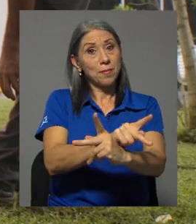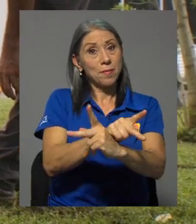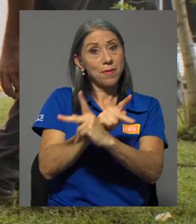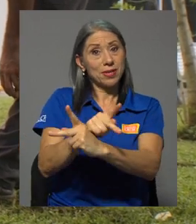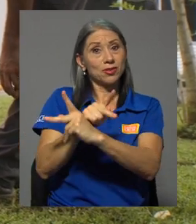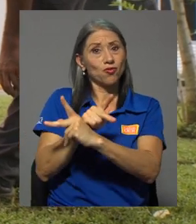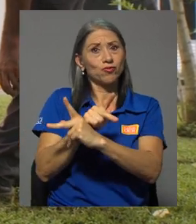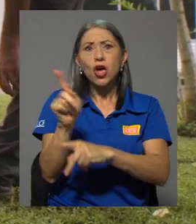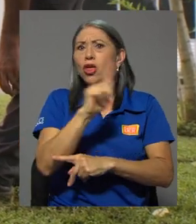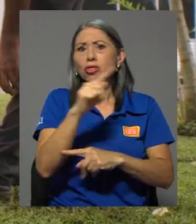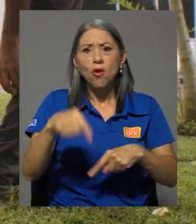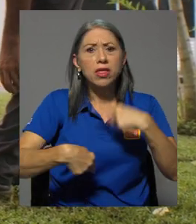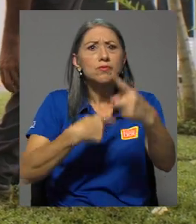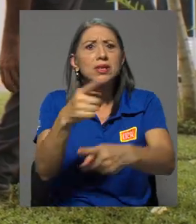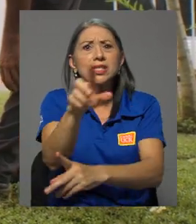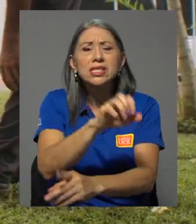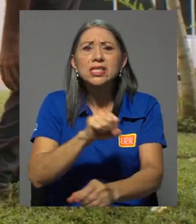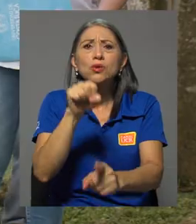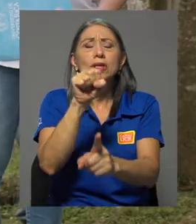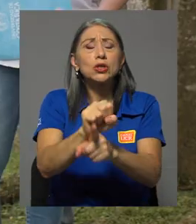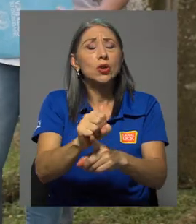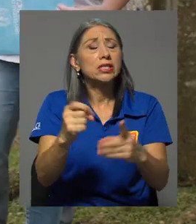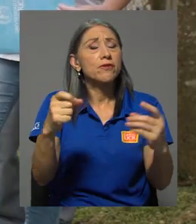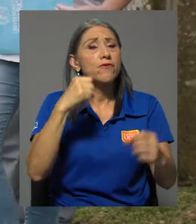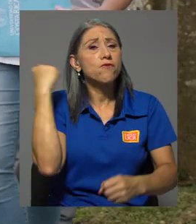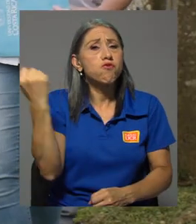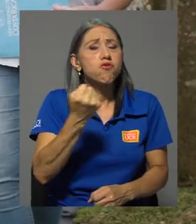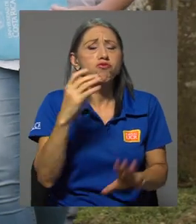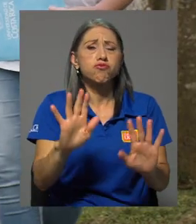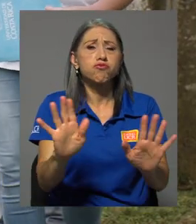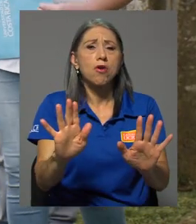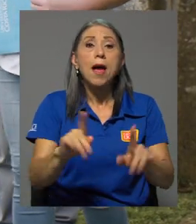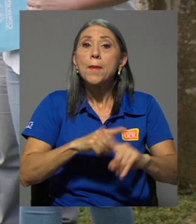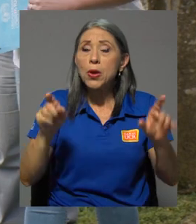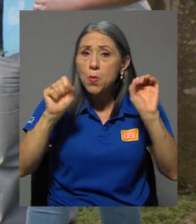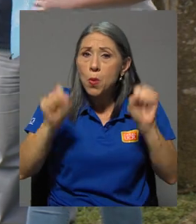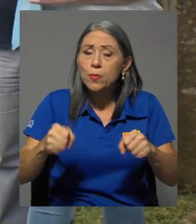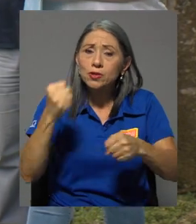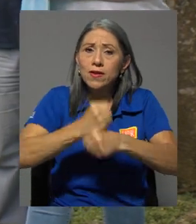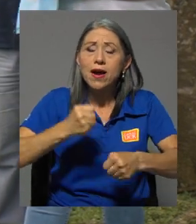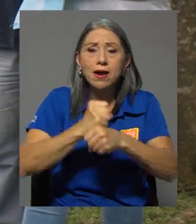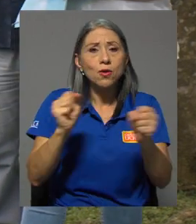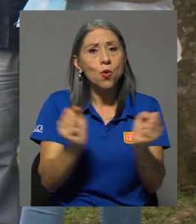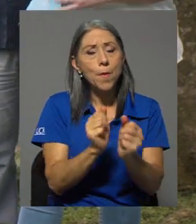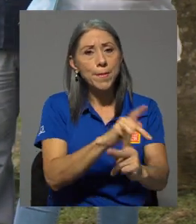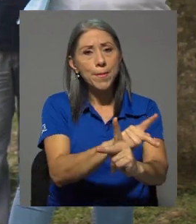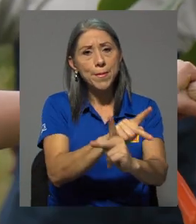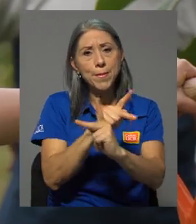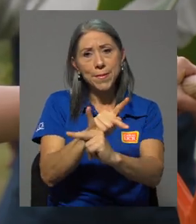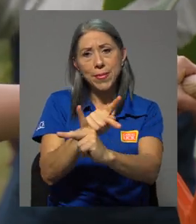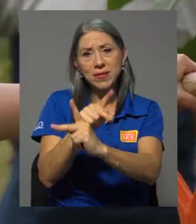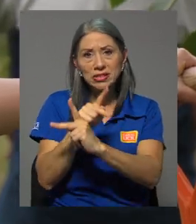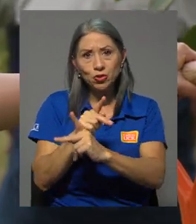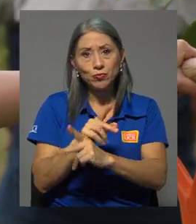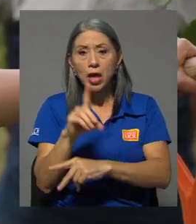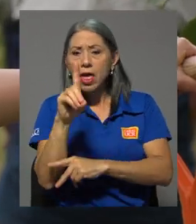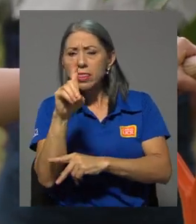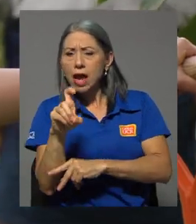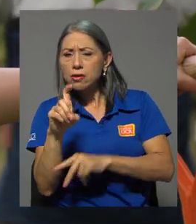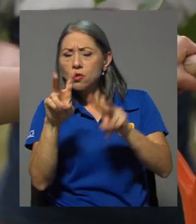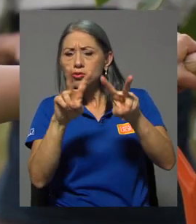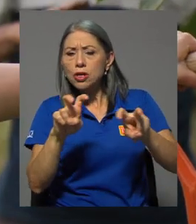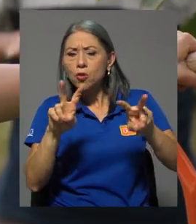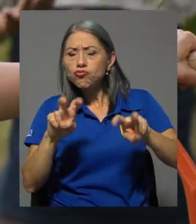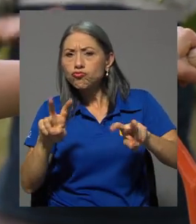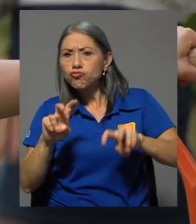no tenemos que llegar a situaciones extremas pero podemos aportarle mucho al tema de la prevención un diagnóstico